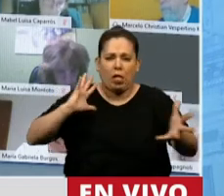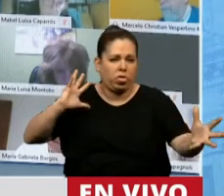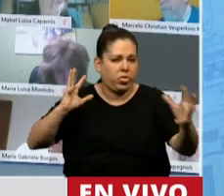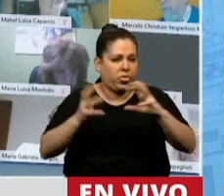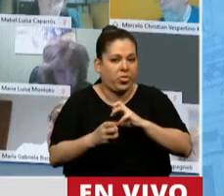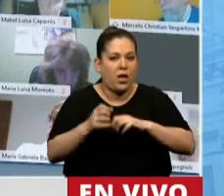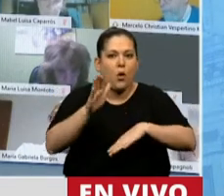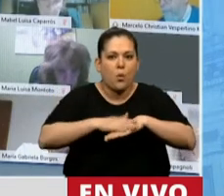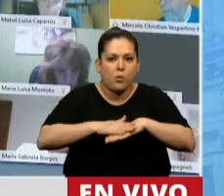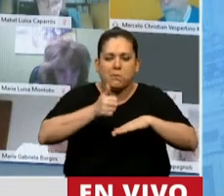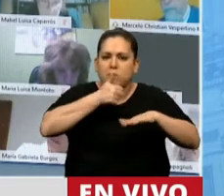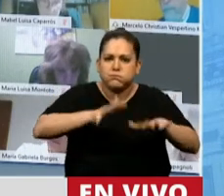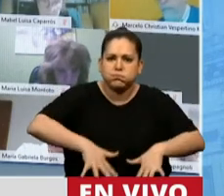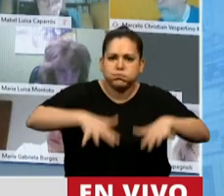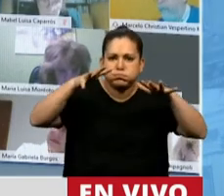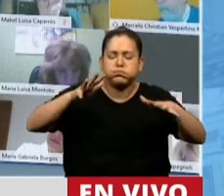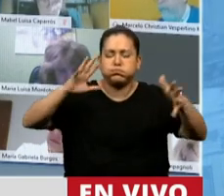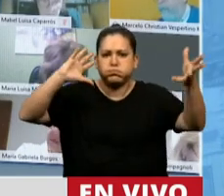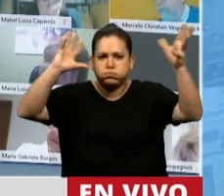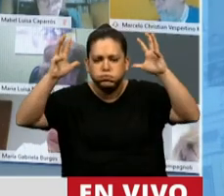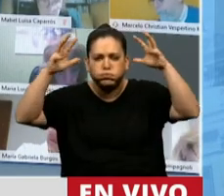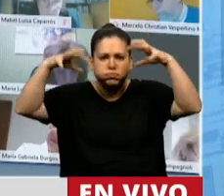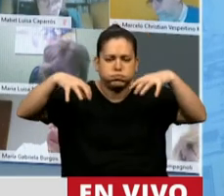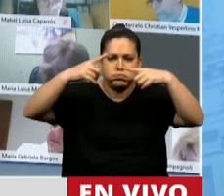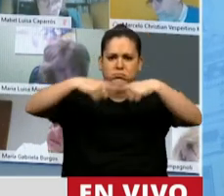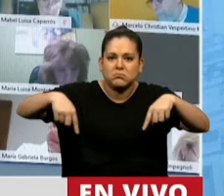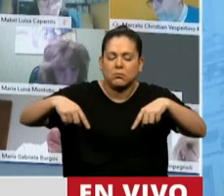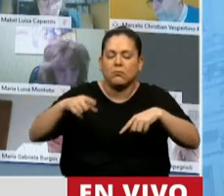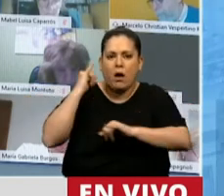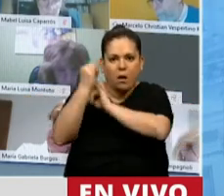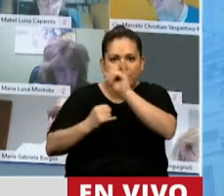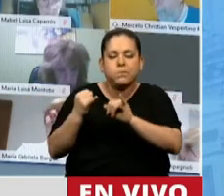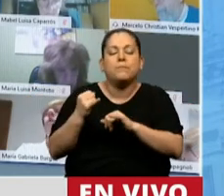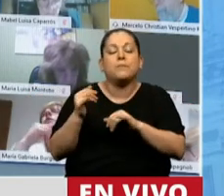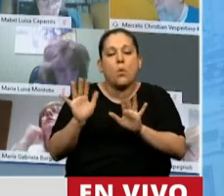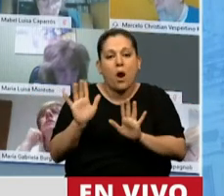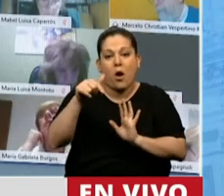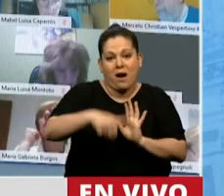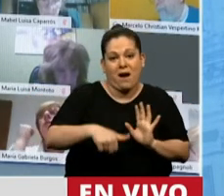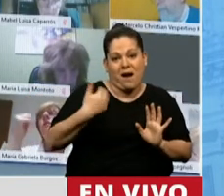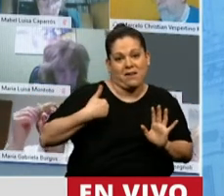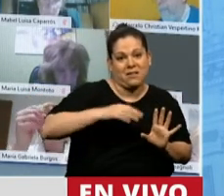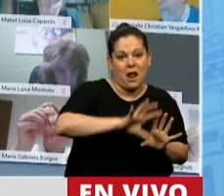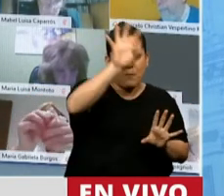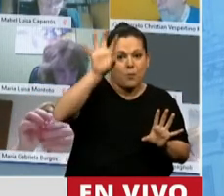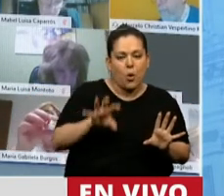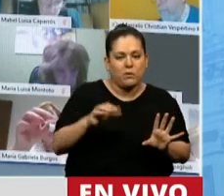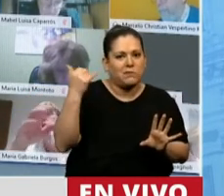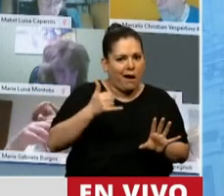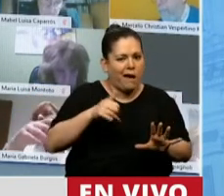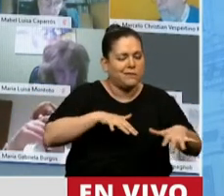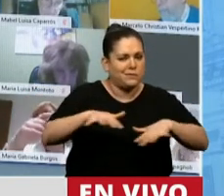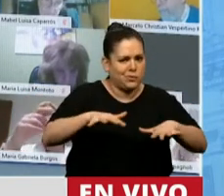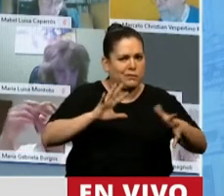recién hablábamos de la crisis hídrica en alguna provincia. Yo quiero decir que en la provincia de La Pampa,